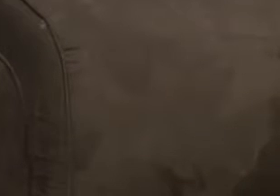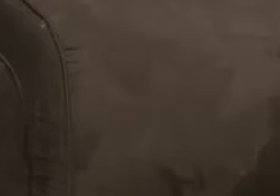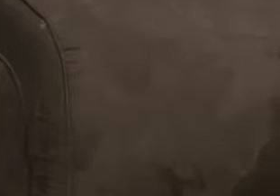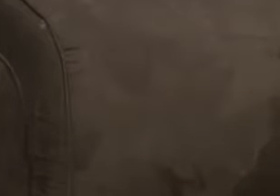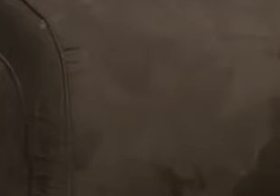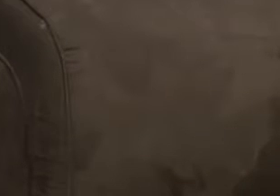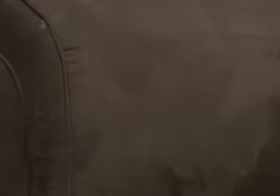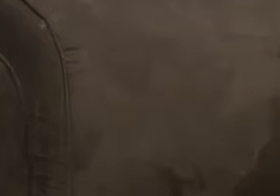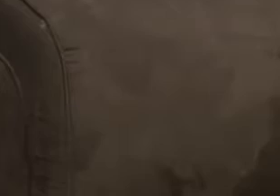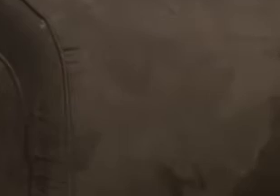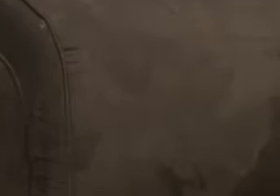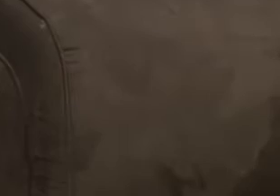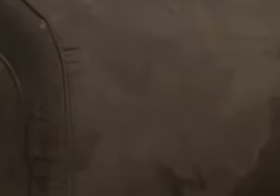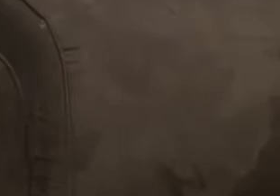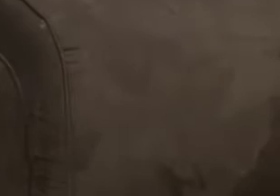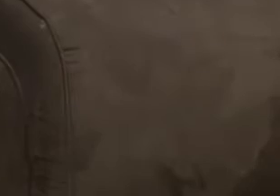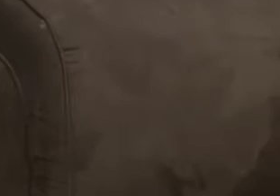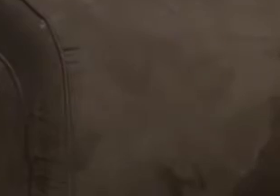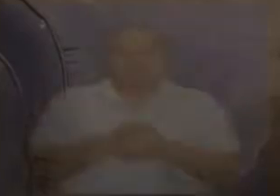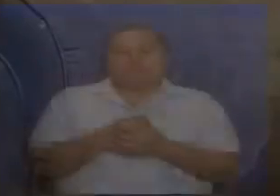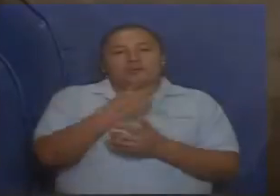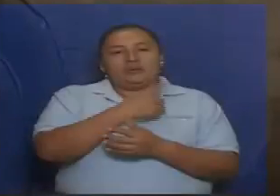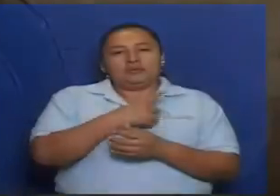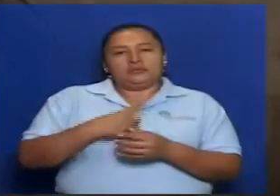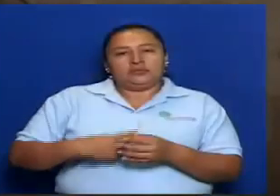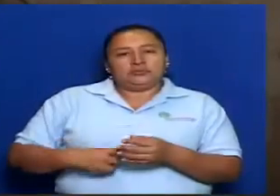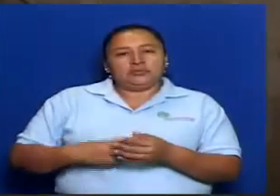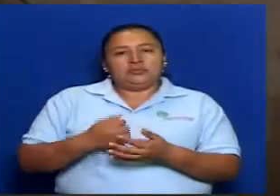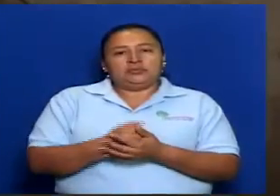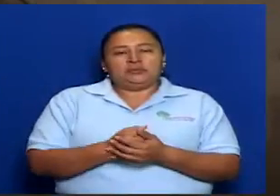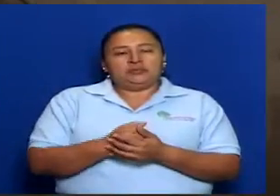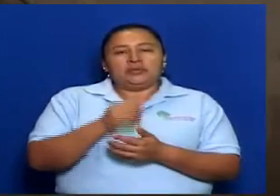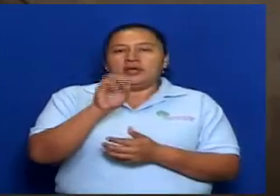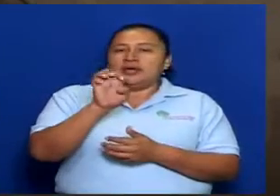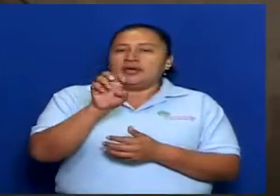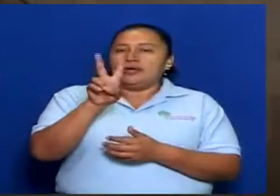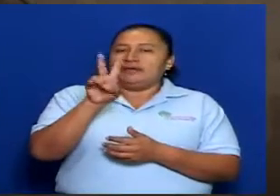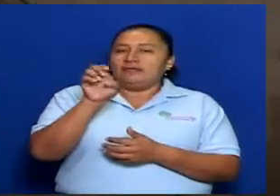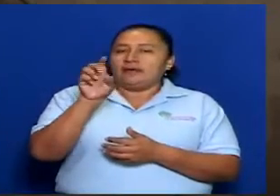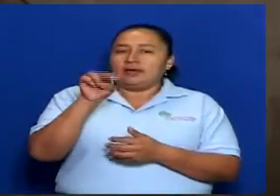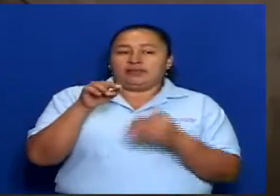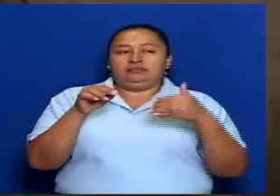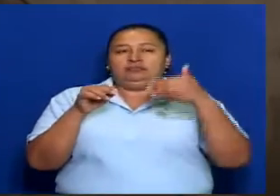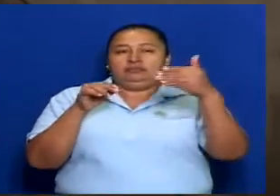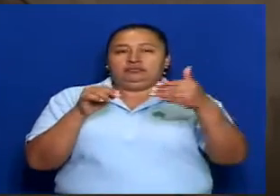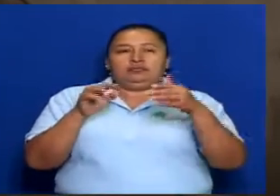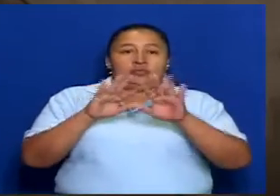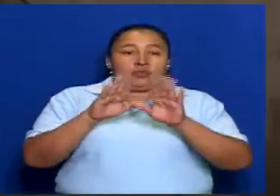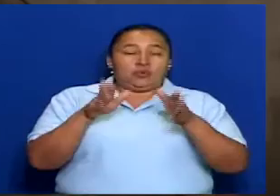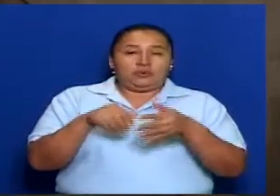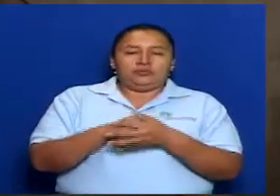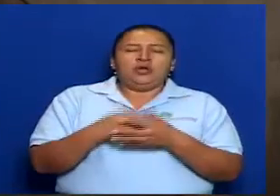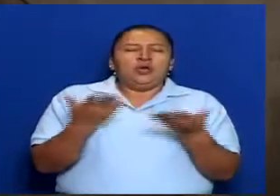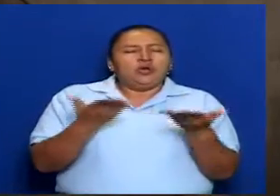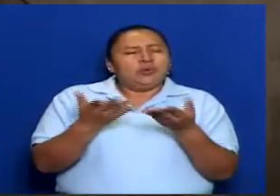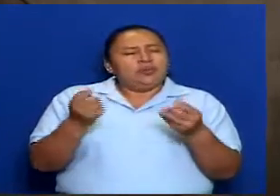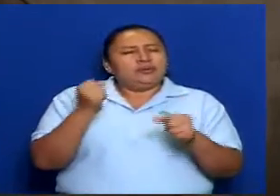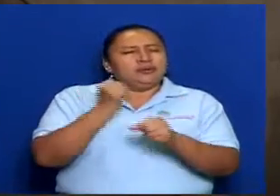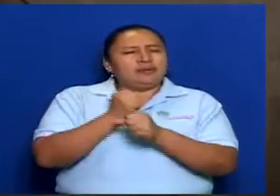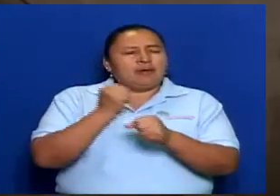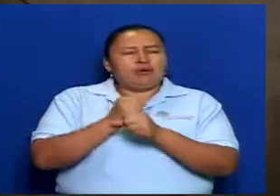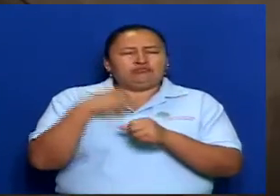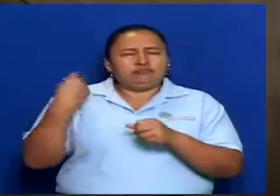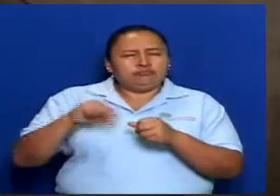Autonómicos. Diputada Evelyn, ¿cuál fue esa jornada intensa que hizo la